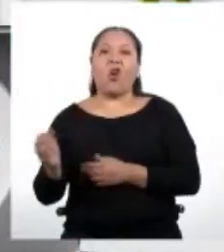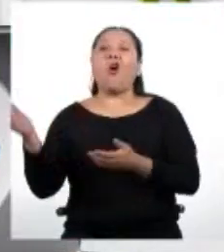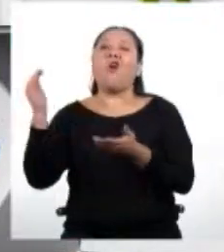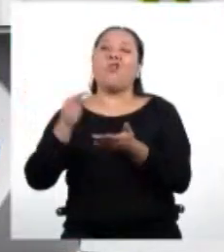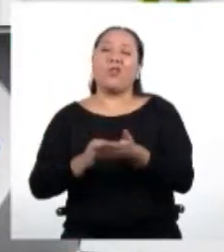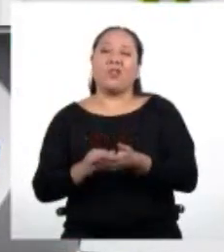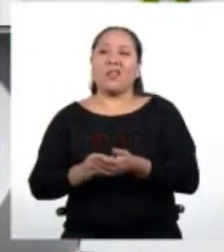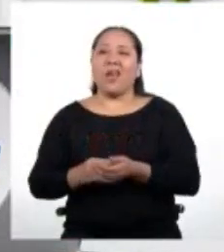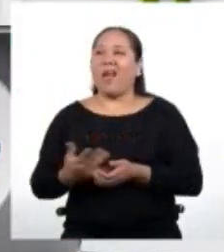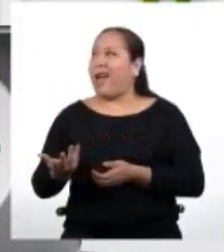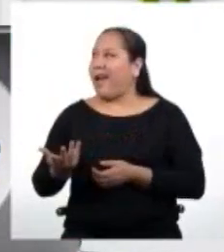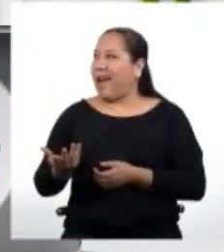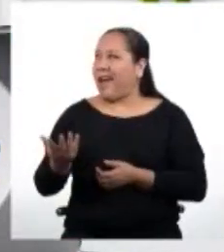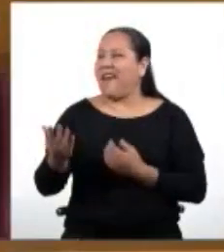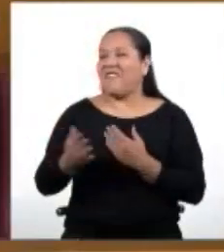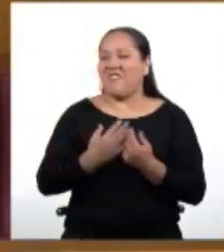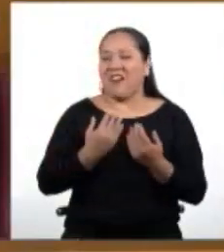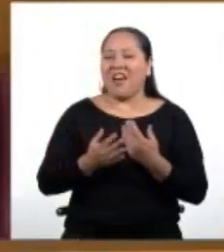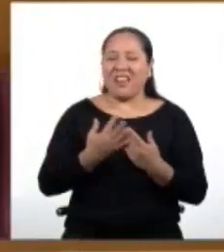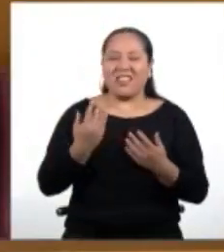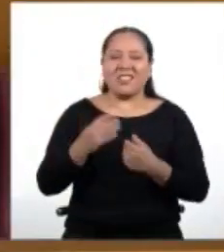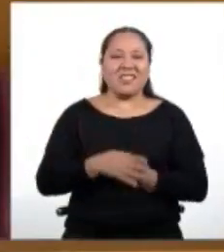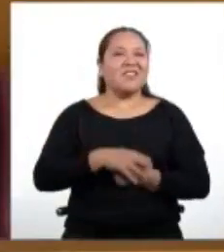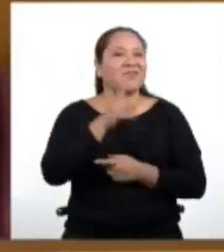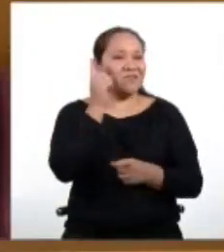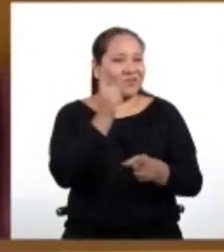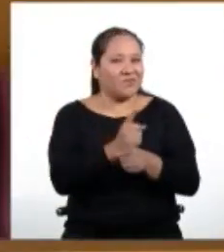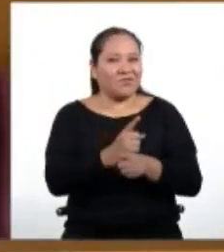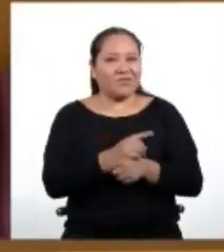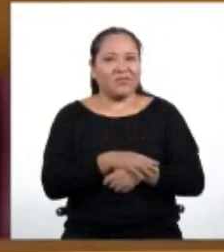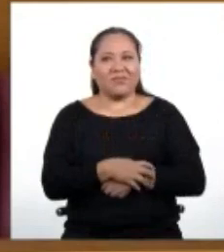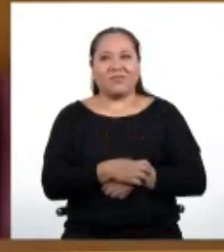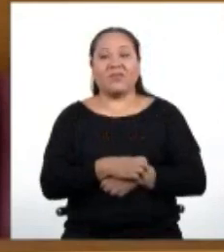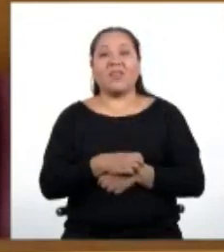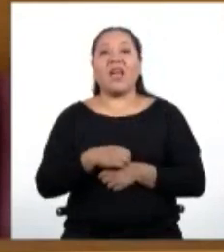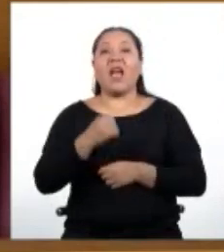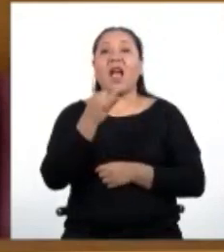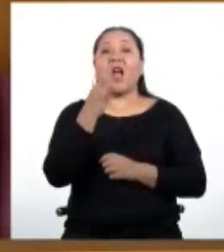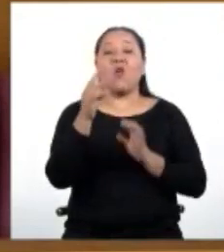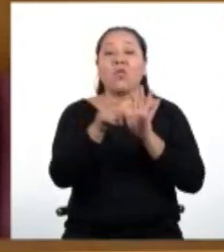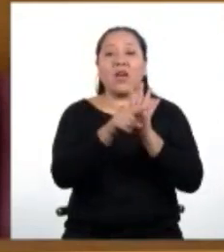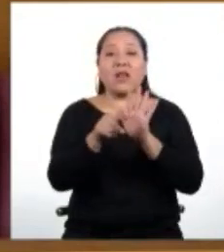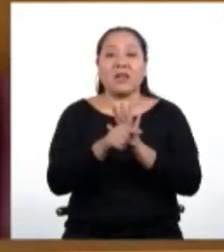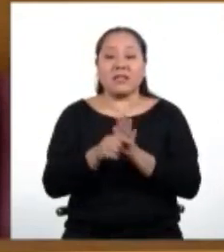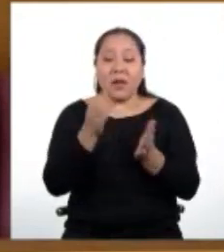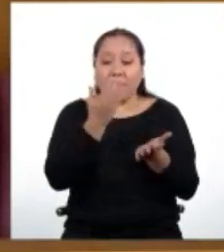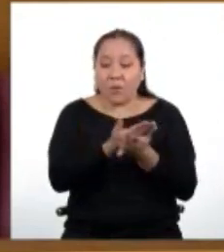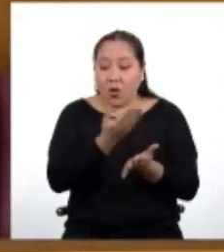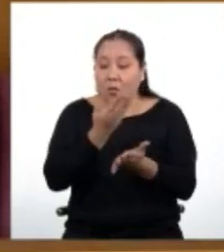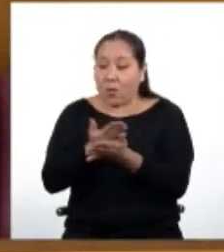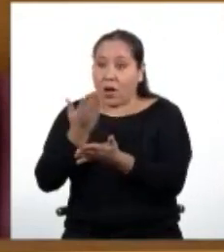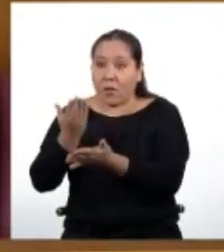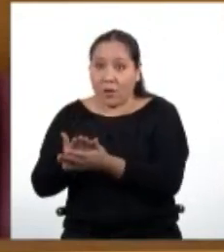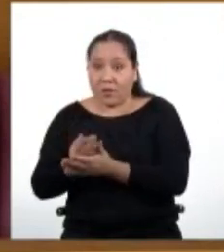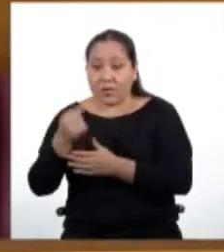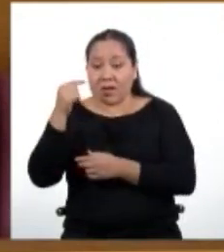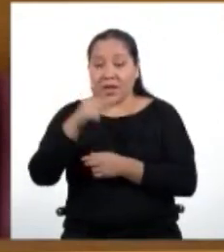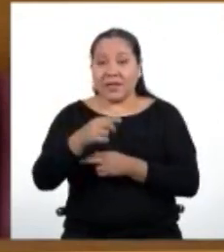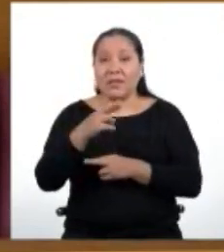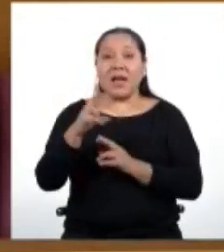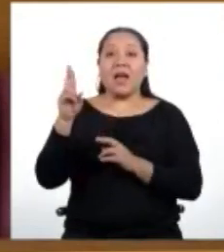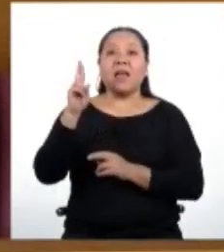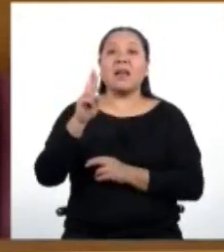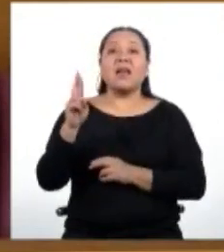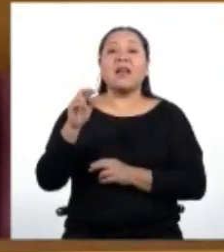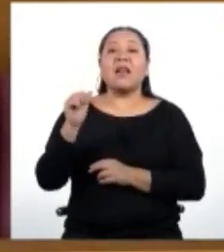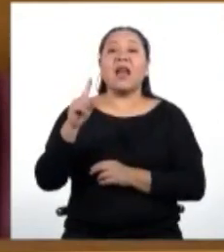¡Ah! ¡Era así de sencillo! ¡Exacto! Ya que algunas restas podemos comprobar que la razón aritmética de